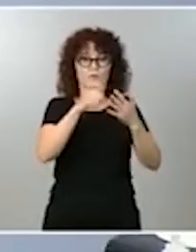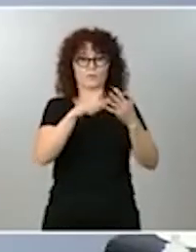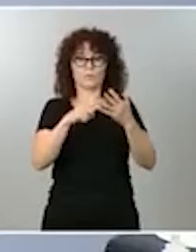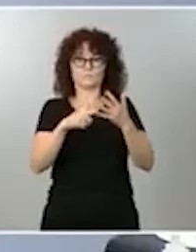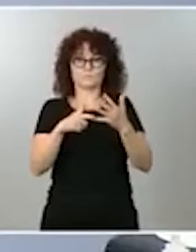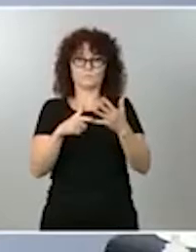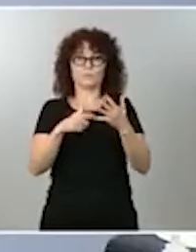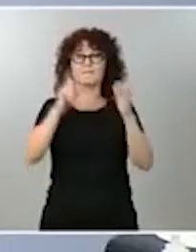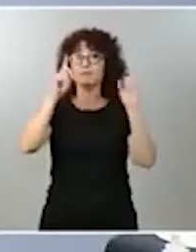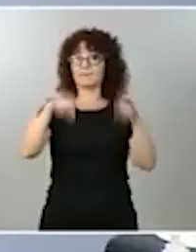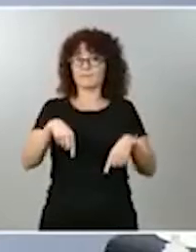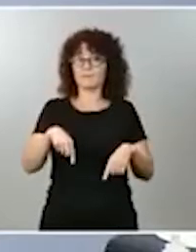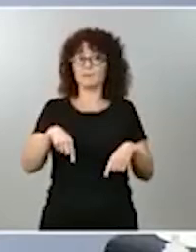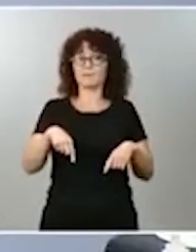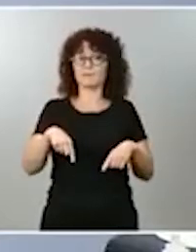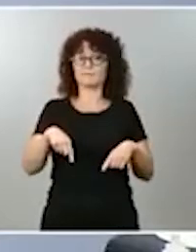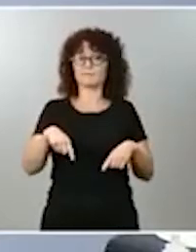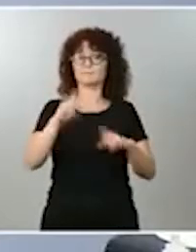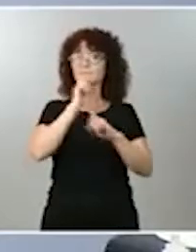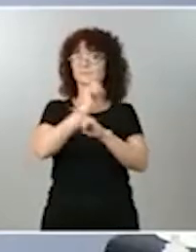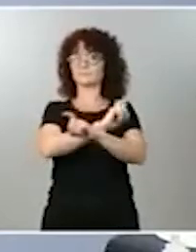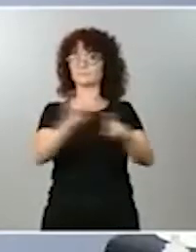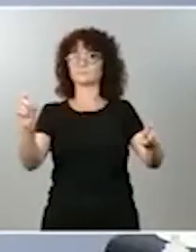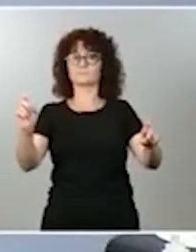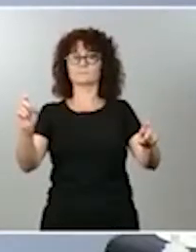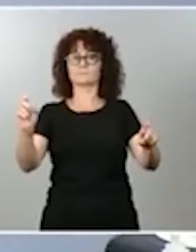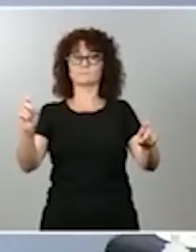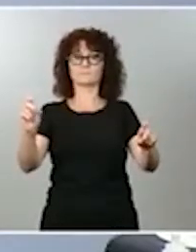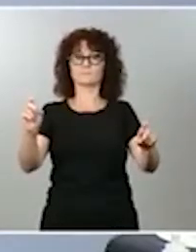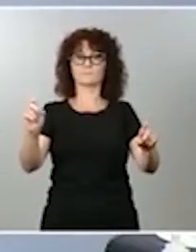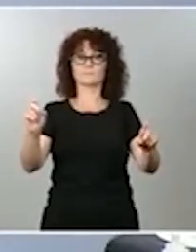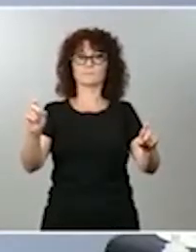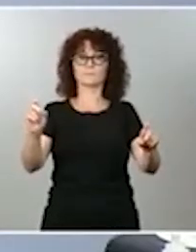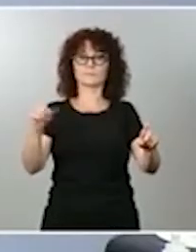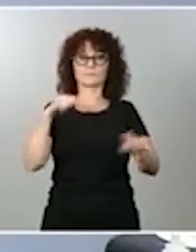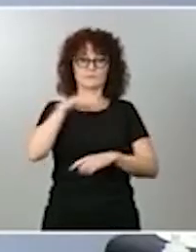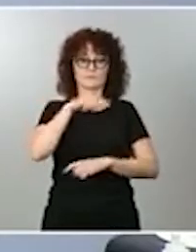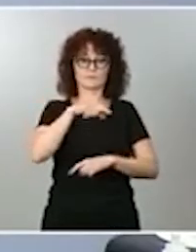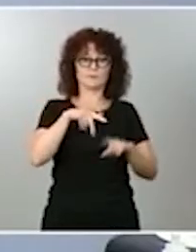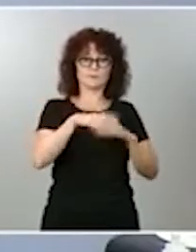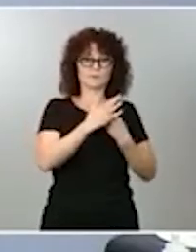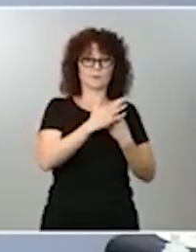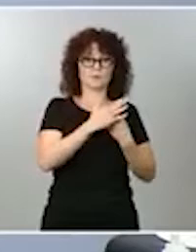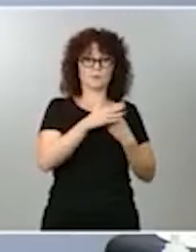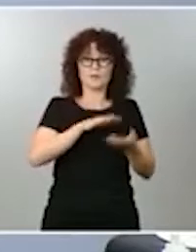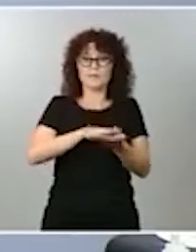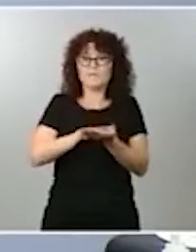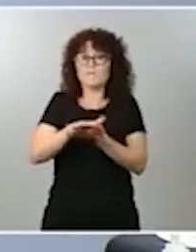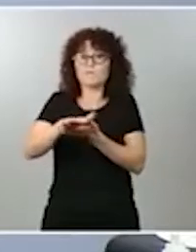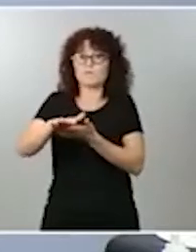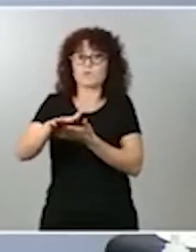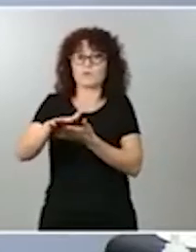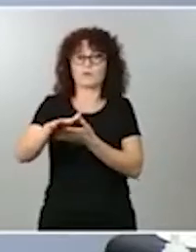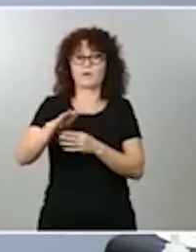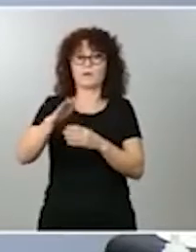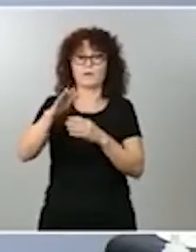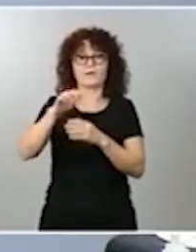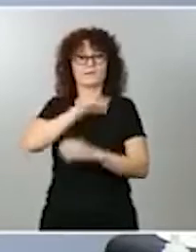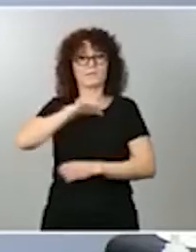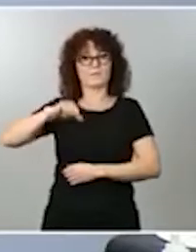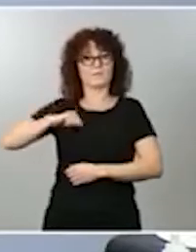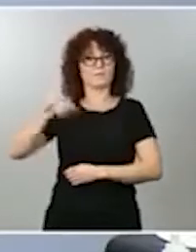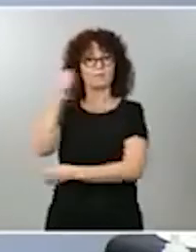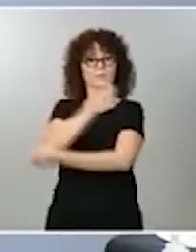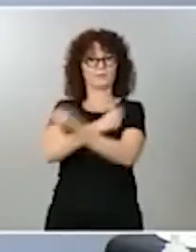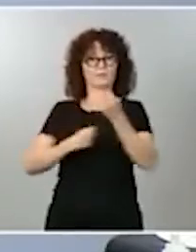señalarles la influencia que tiene esto en la independencia económica de las mujeres, es decir, el efecto que puede